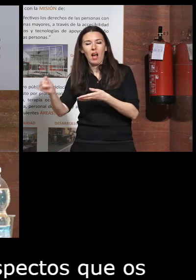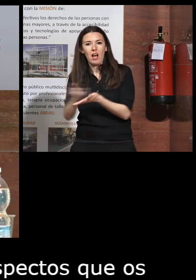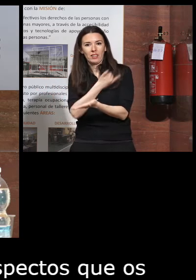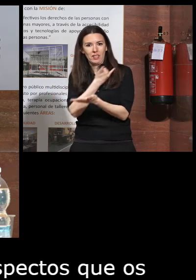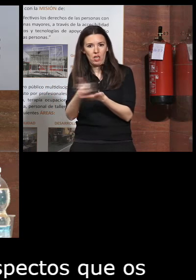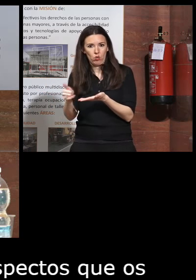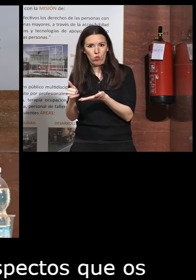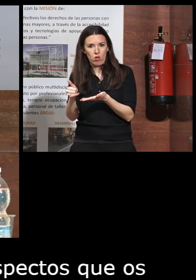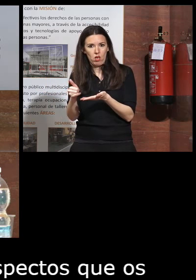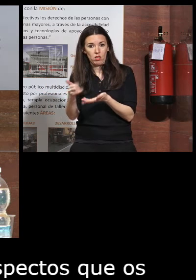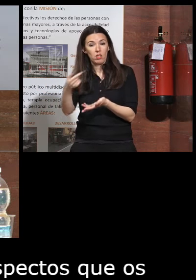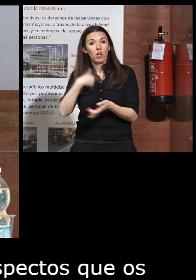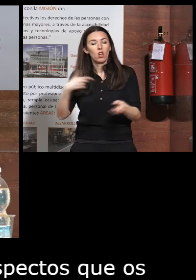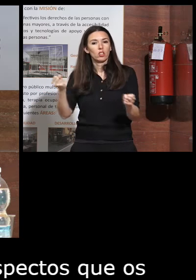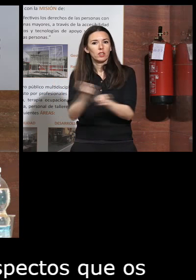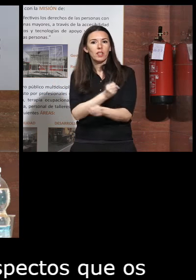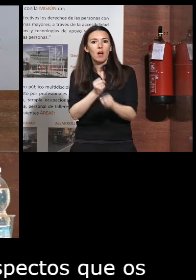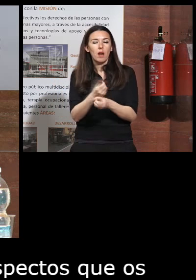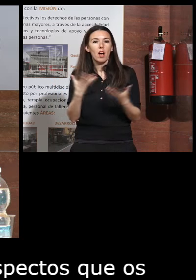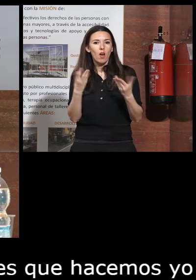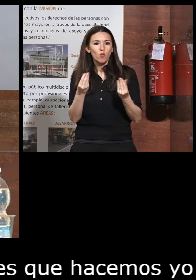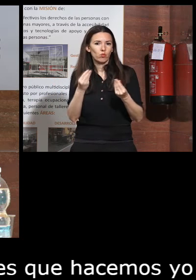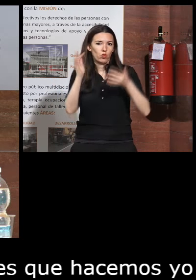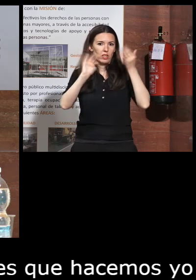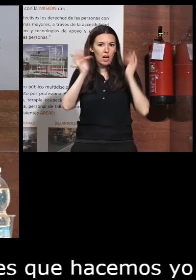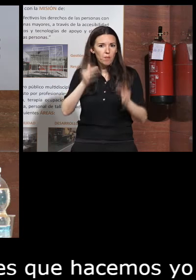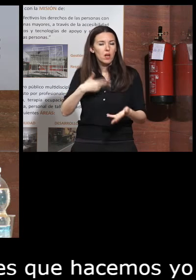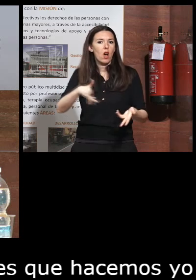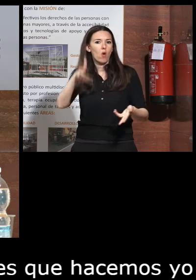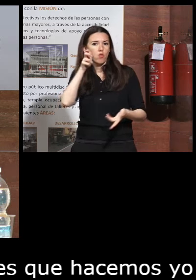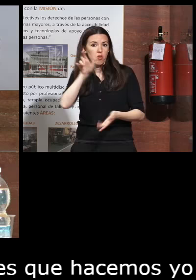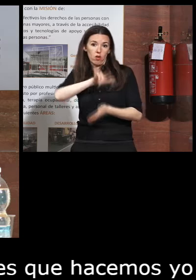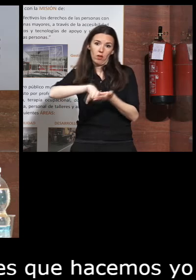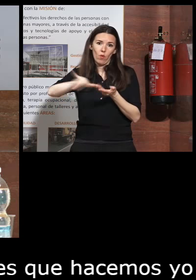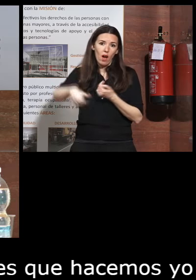yo he trabajado mucho desde la pedagogía terapéutica la audición y lenguaje